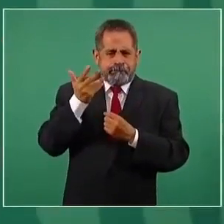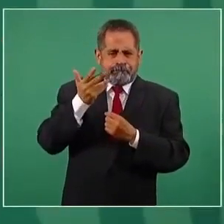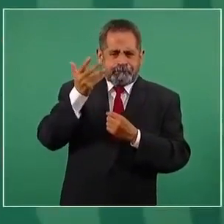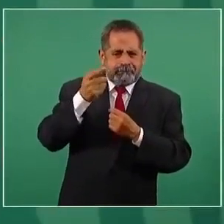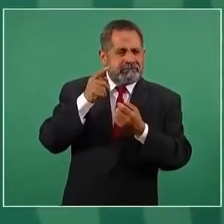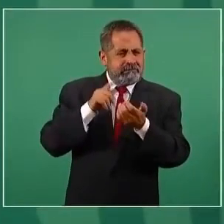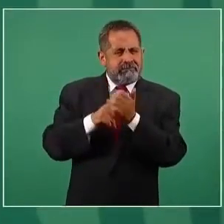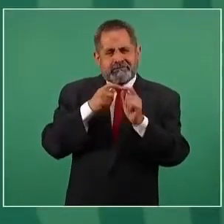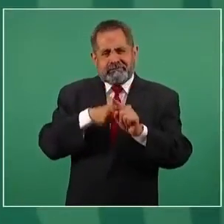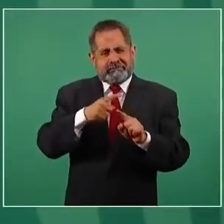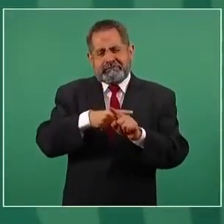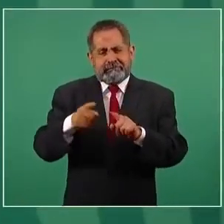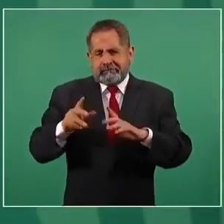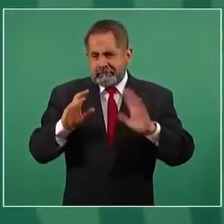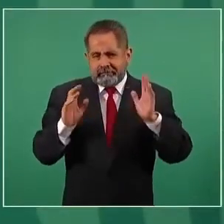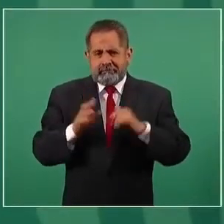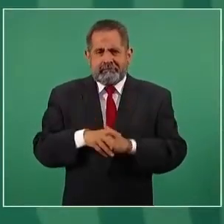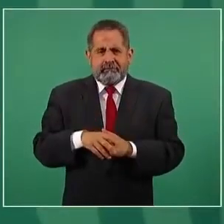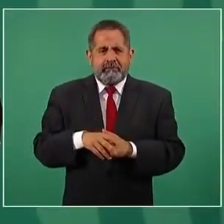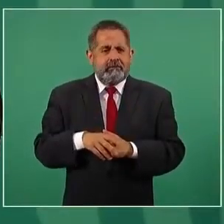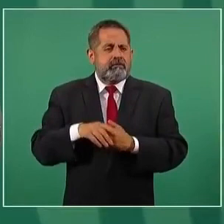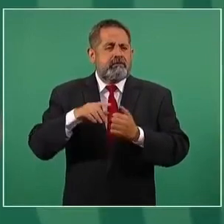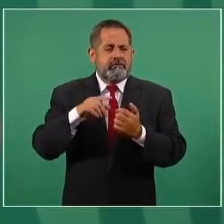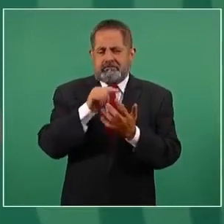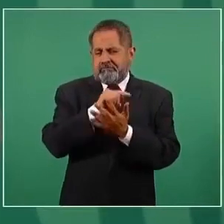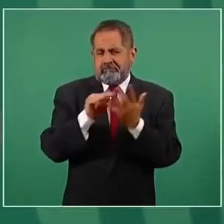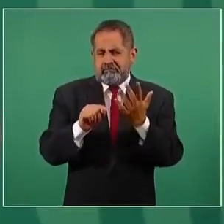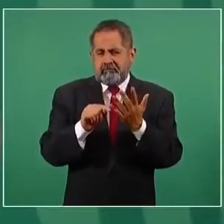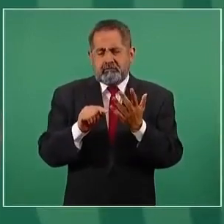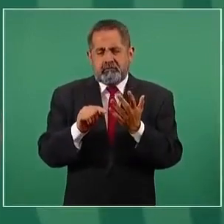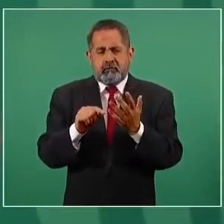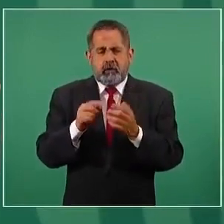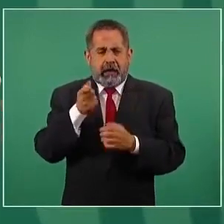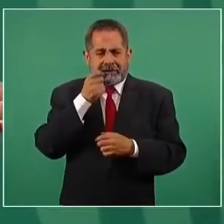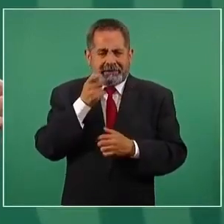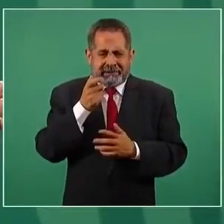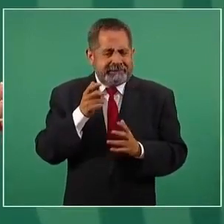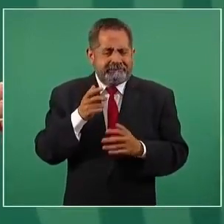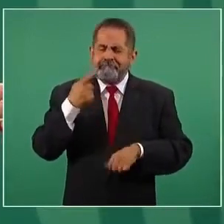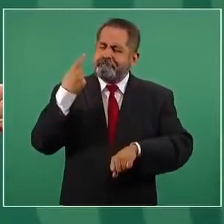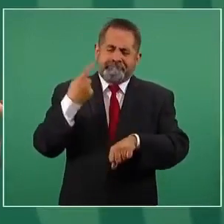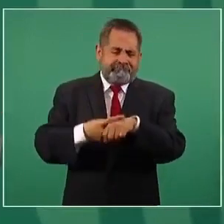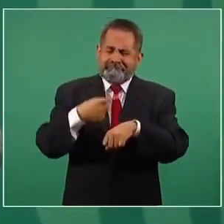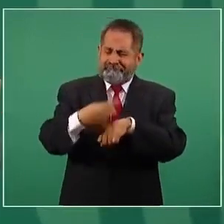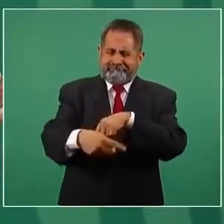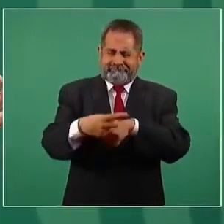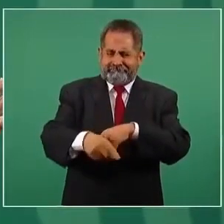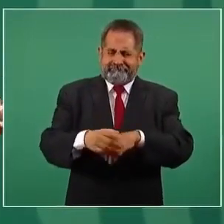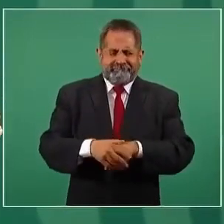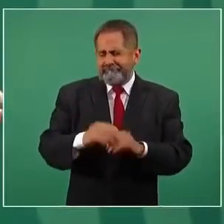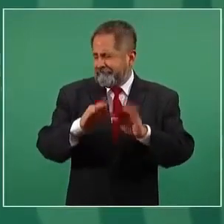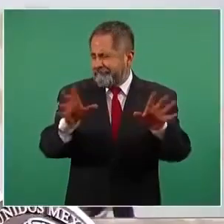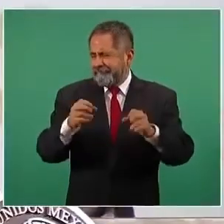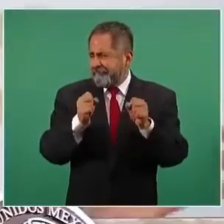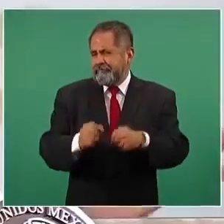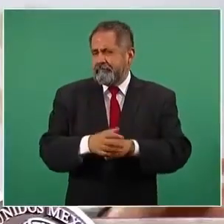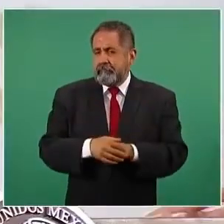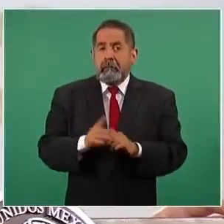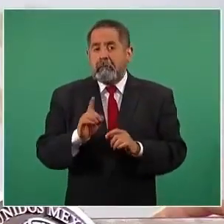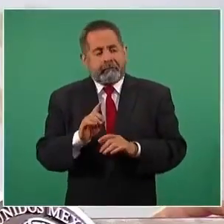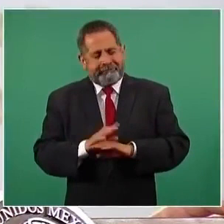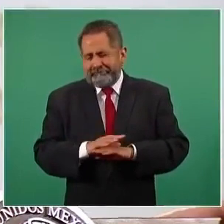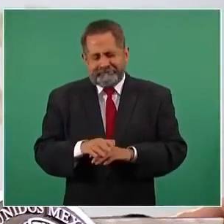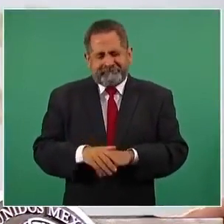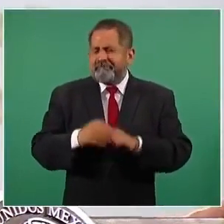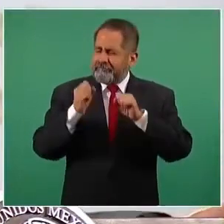otras vías como tabaco calentado, en seco, causa daños a la salud. No hay duda alguna. Uno de los